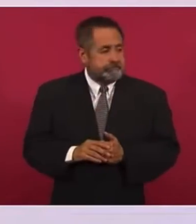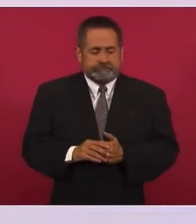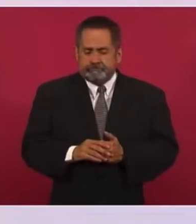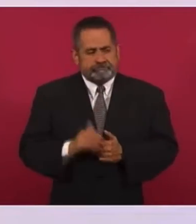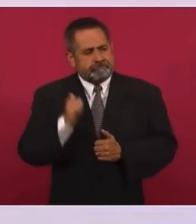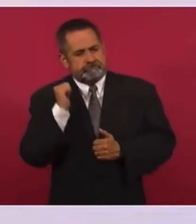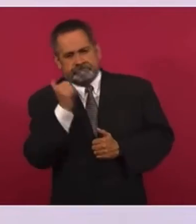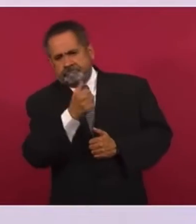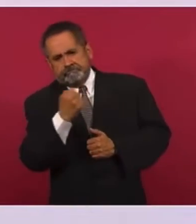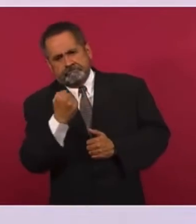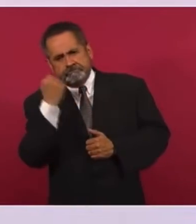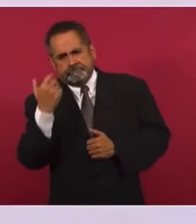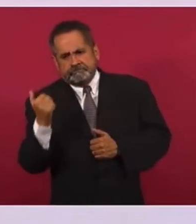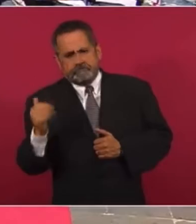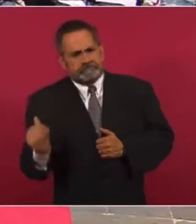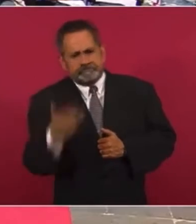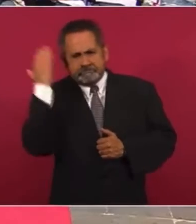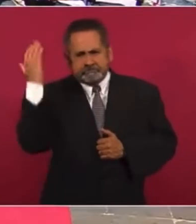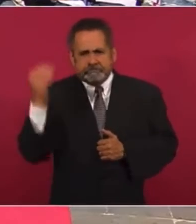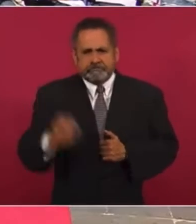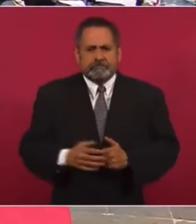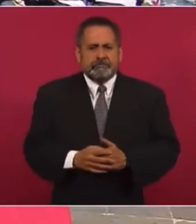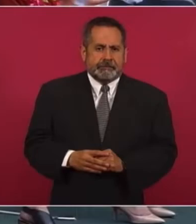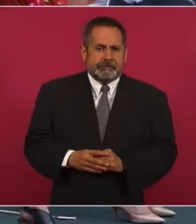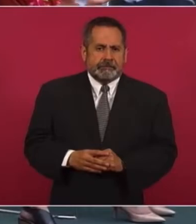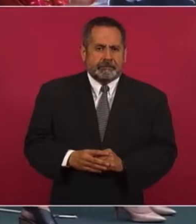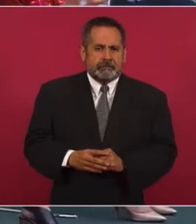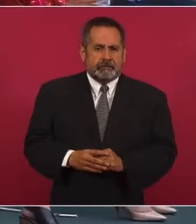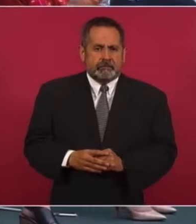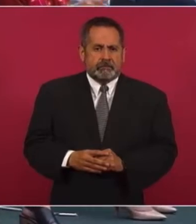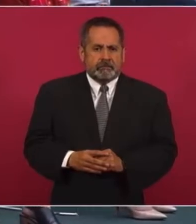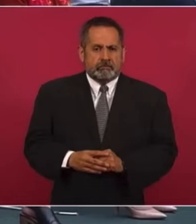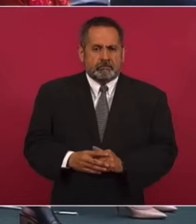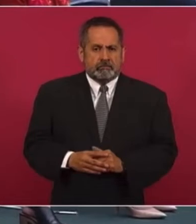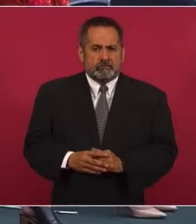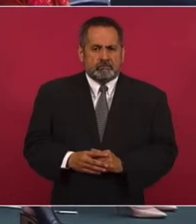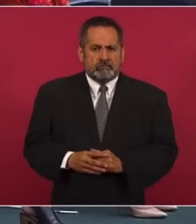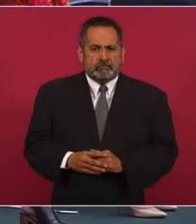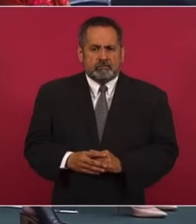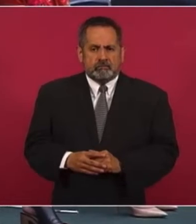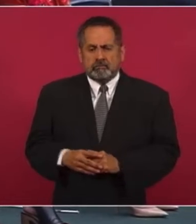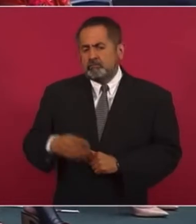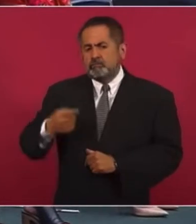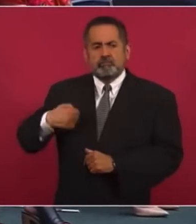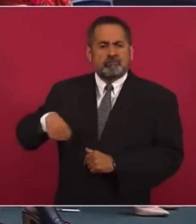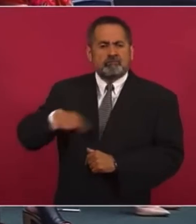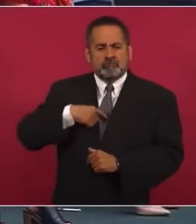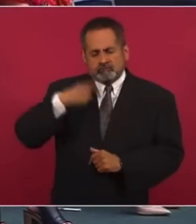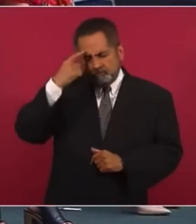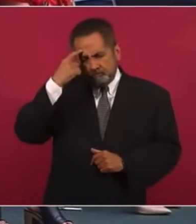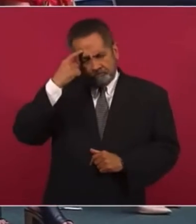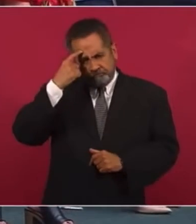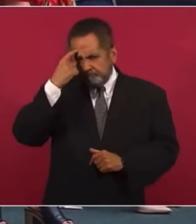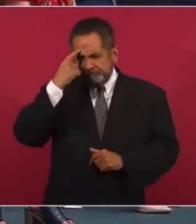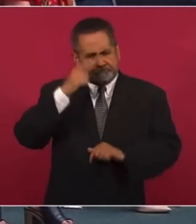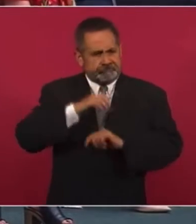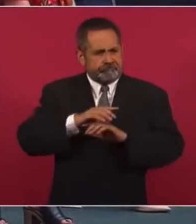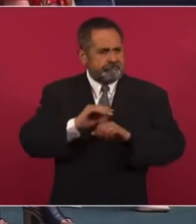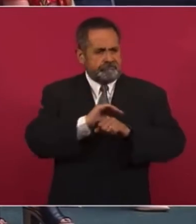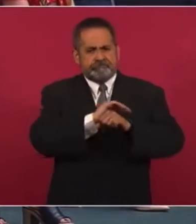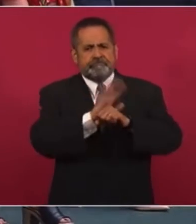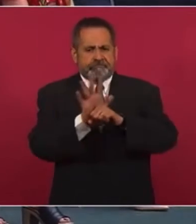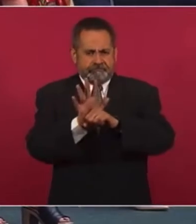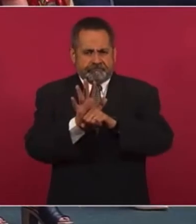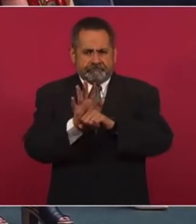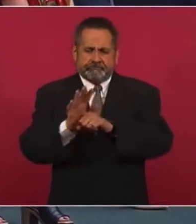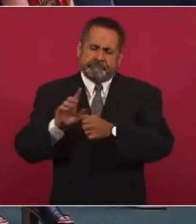carajo, nosotros enfrentamos la pandemia que tanto daño nos